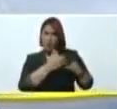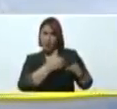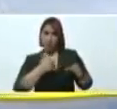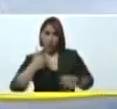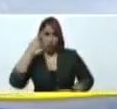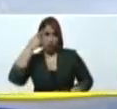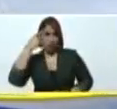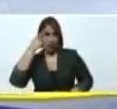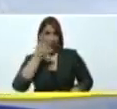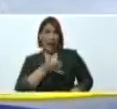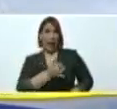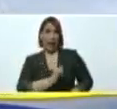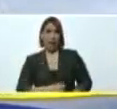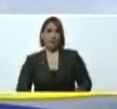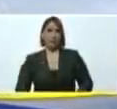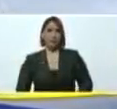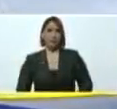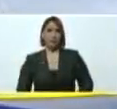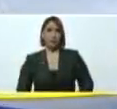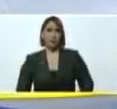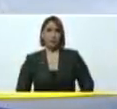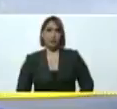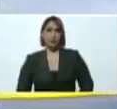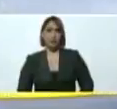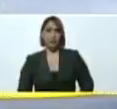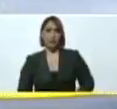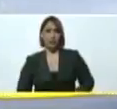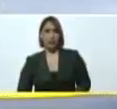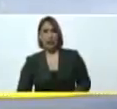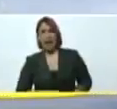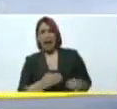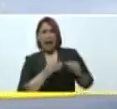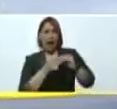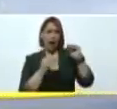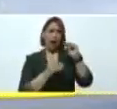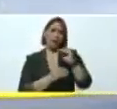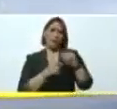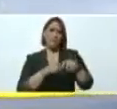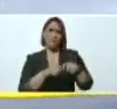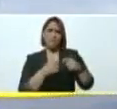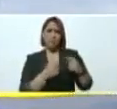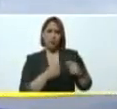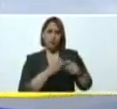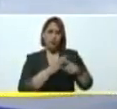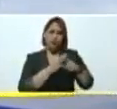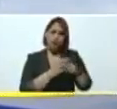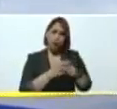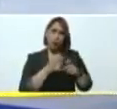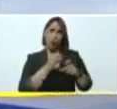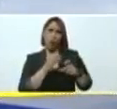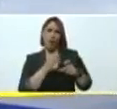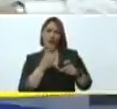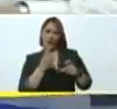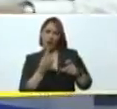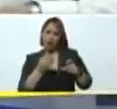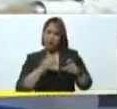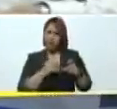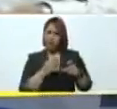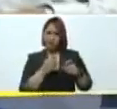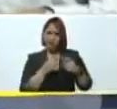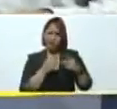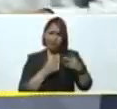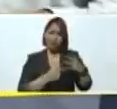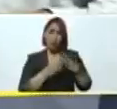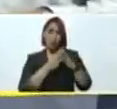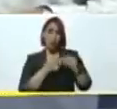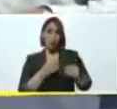alteraciones, rupturas cromosómicas, traslocaciones cromosómicas. Todo lo que